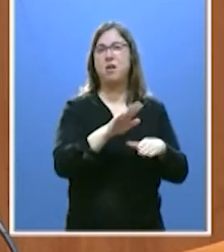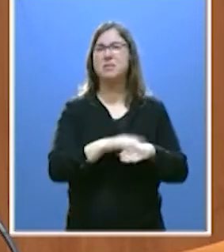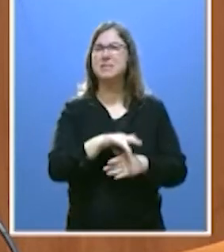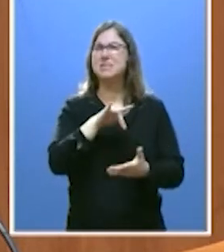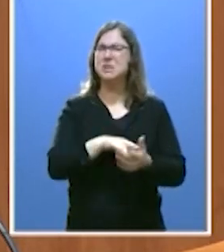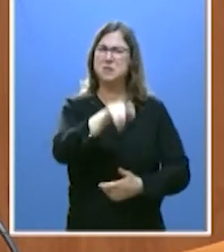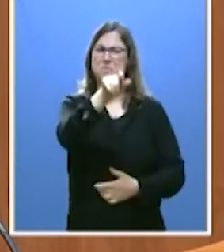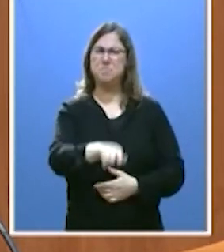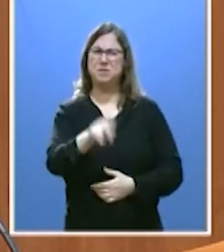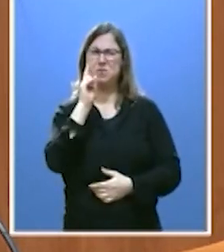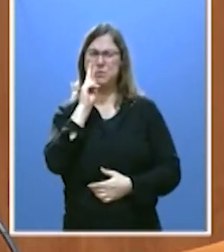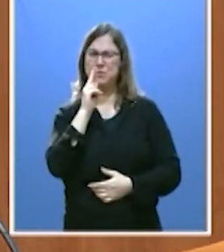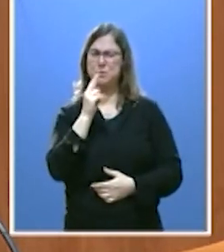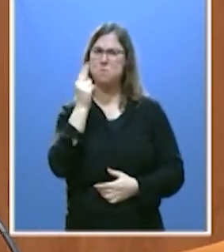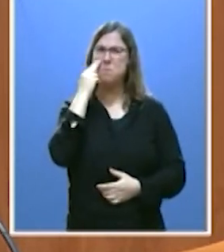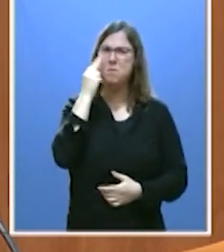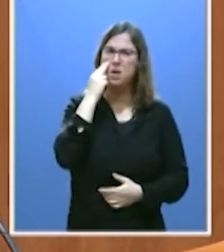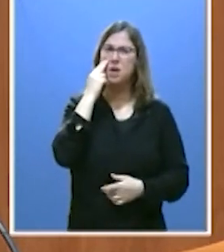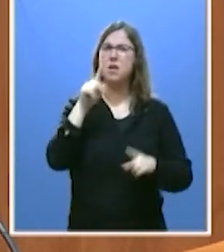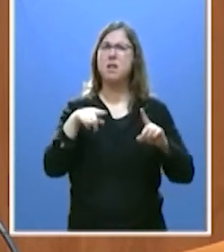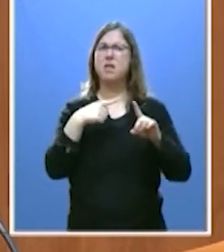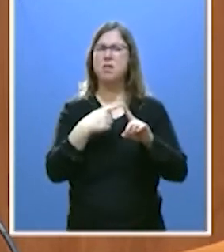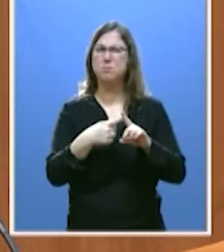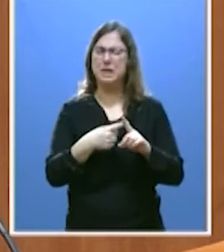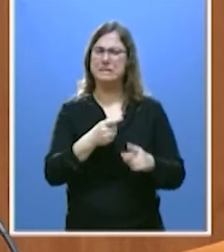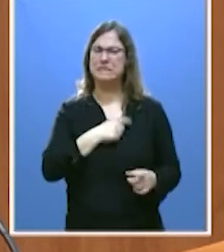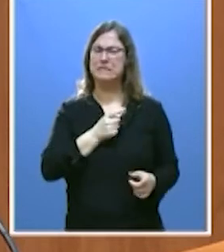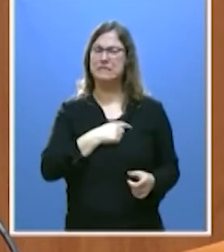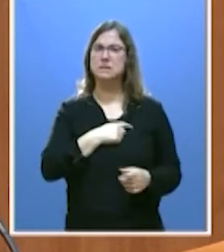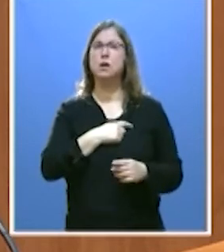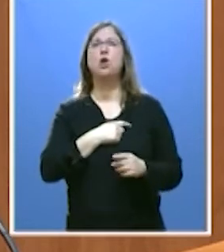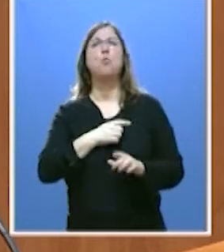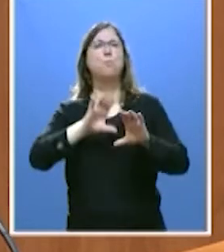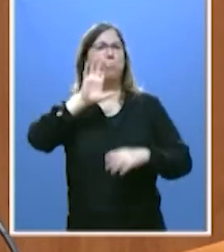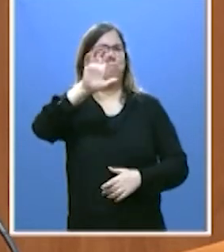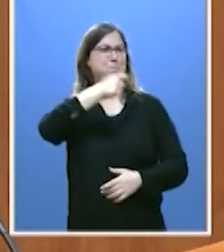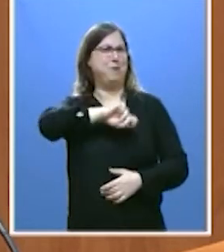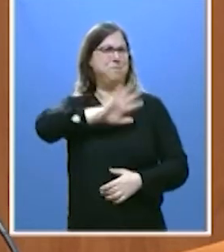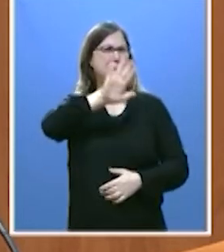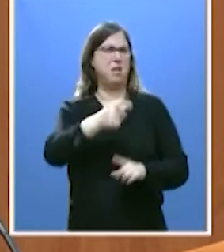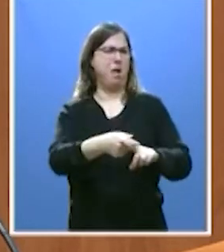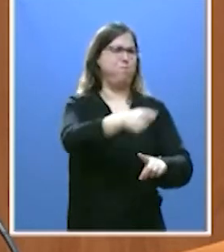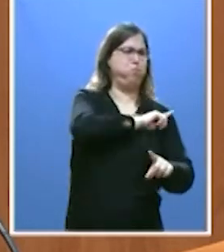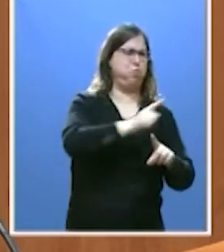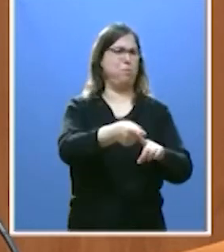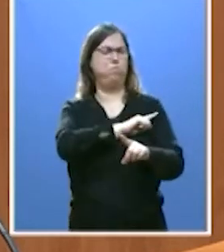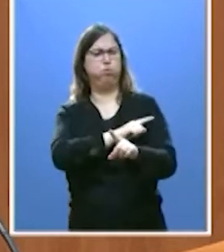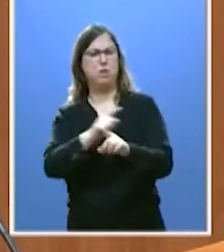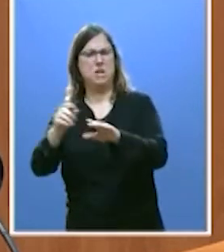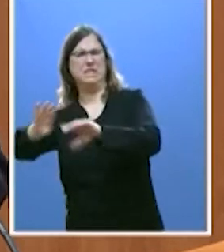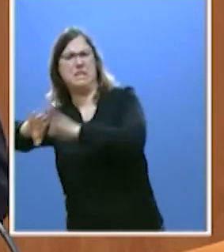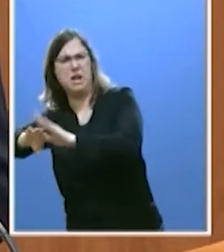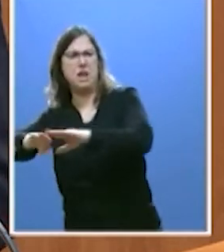ven con temor y con ansiedad la polarización constante de nuestro país y la inestabilidad generada por quienes